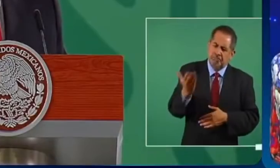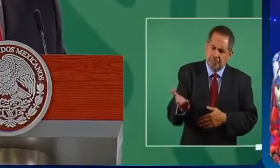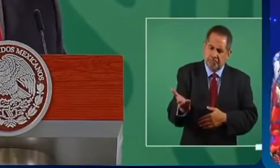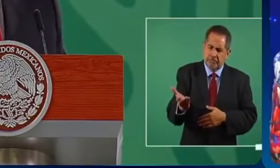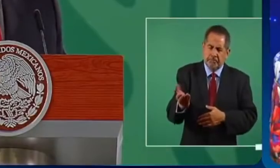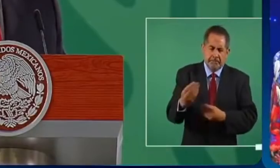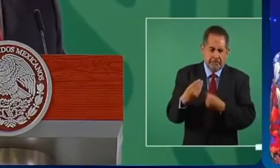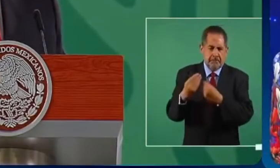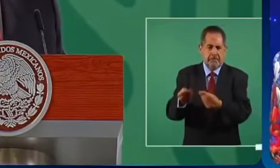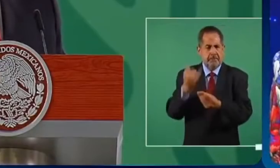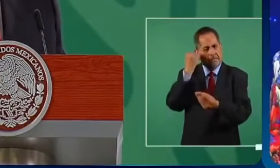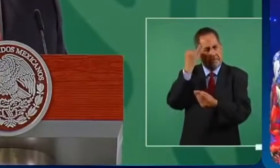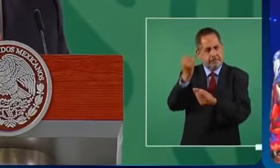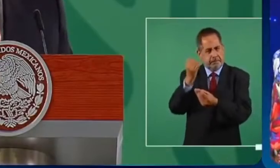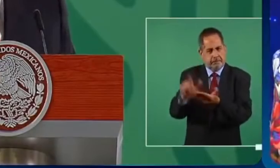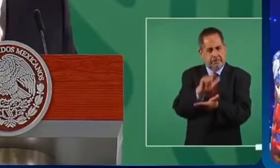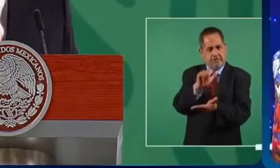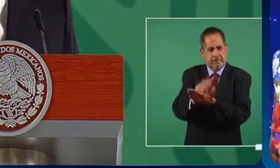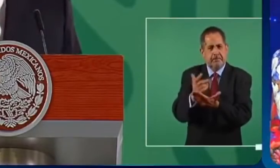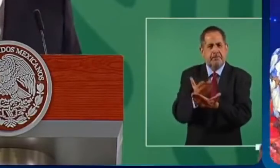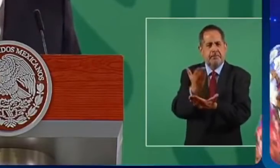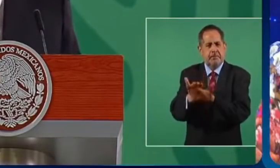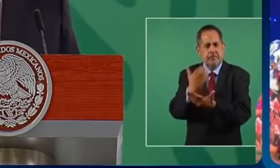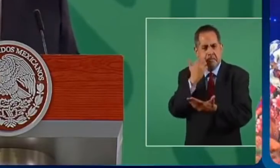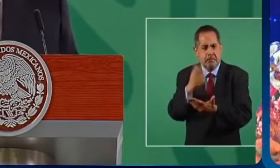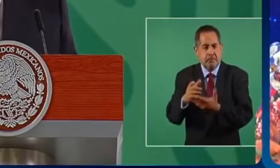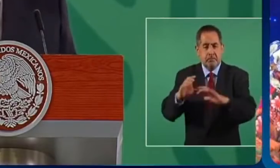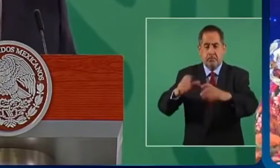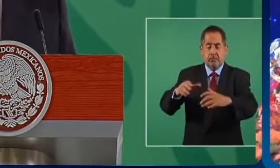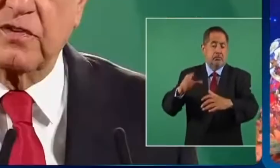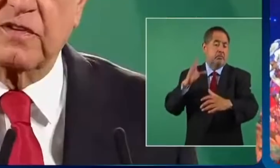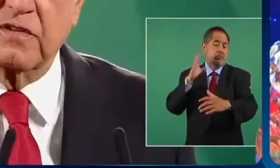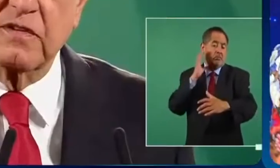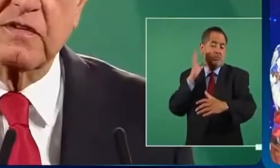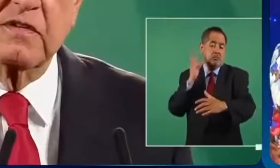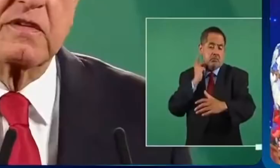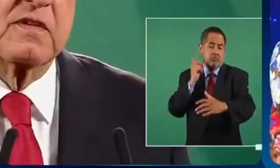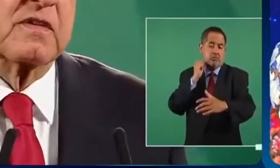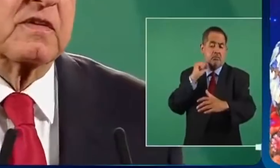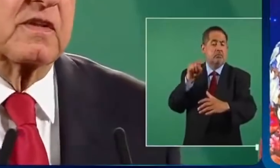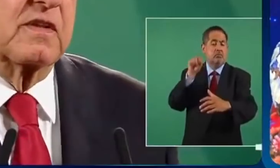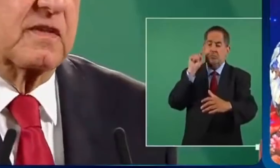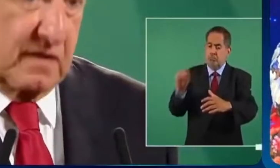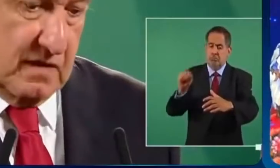la iniciativa y en el Congreso las comisiones